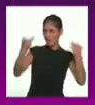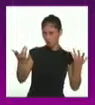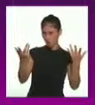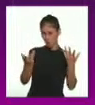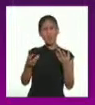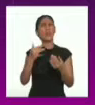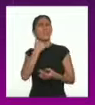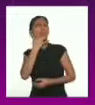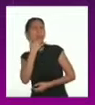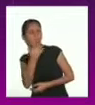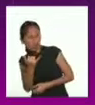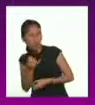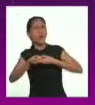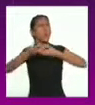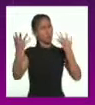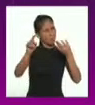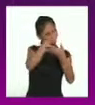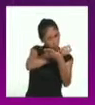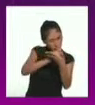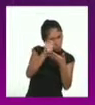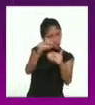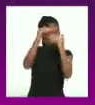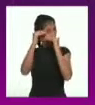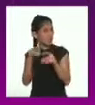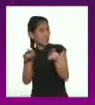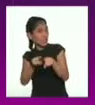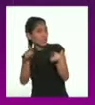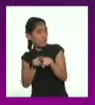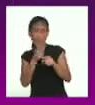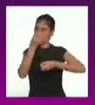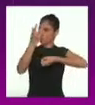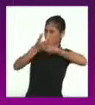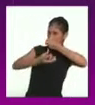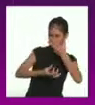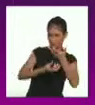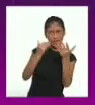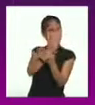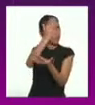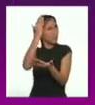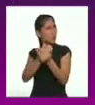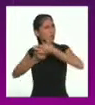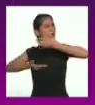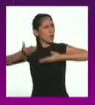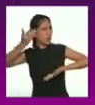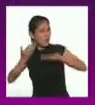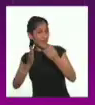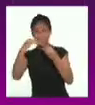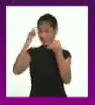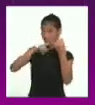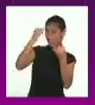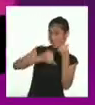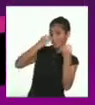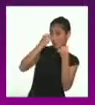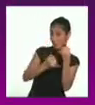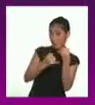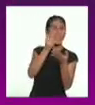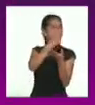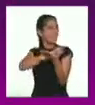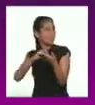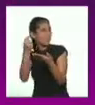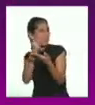comenzaron y sucedieron los hechos. Luego, contaré qué problema ocurrió y finalmente,